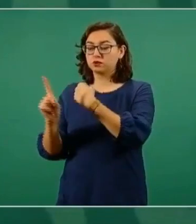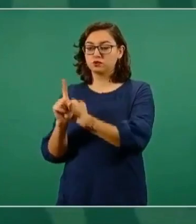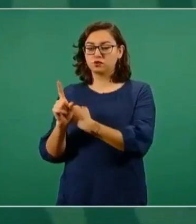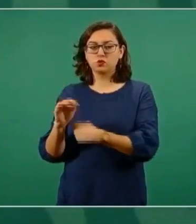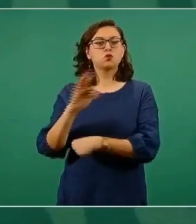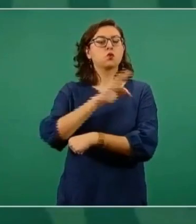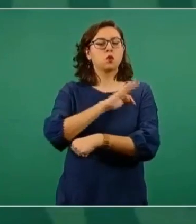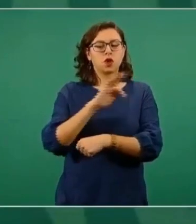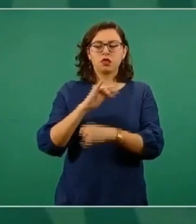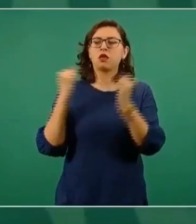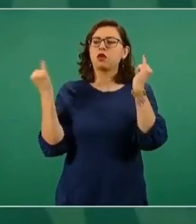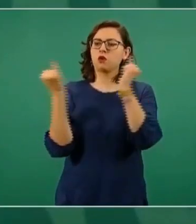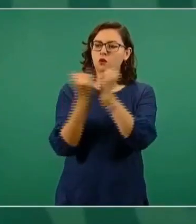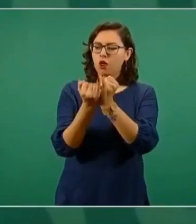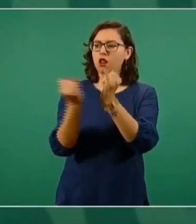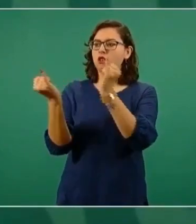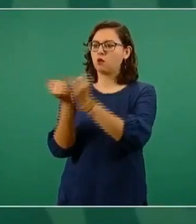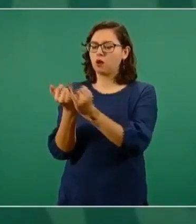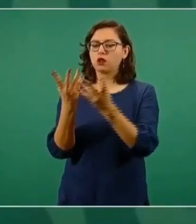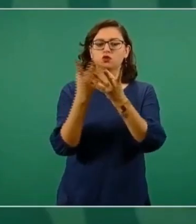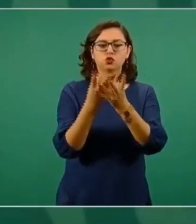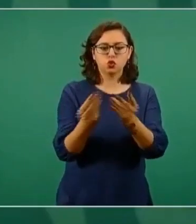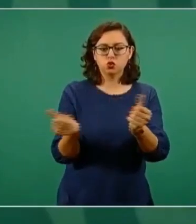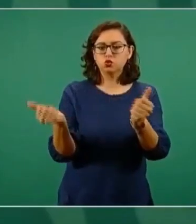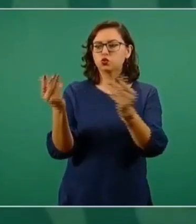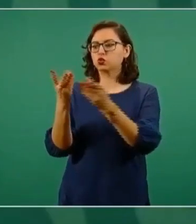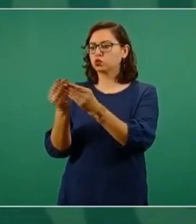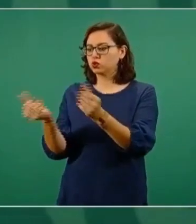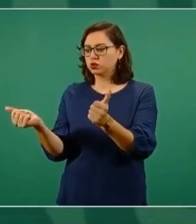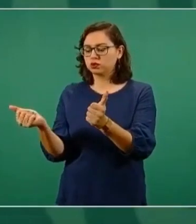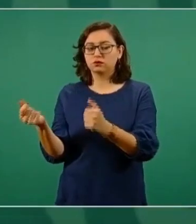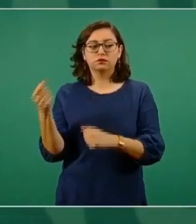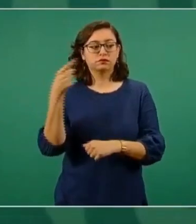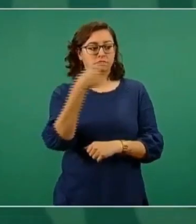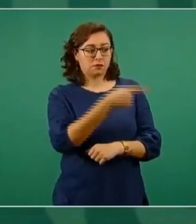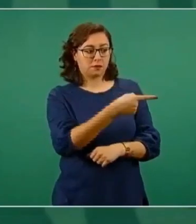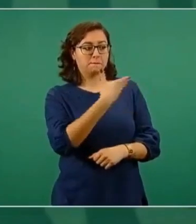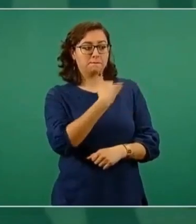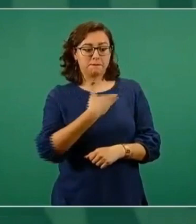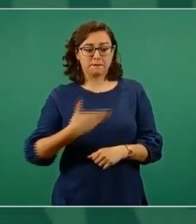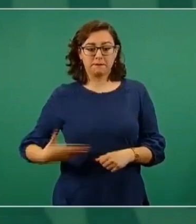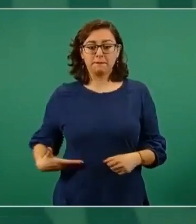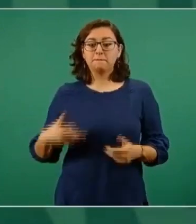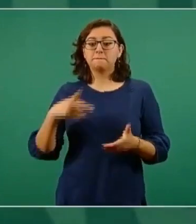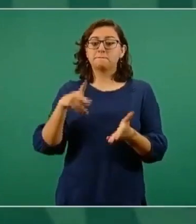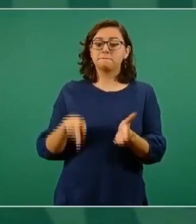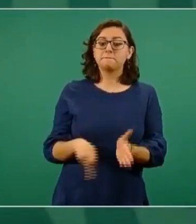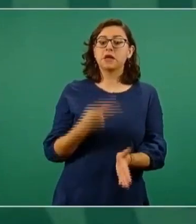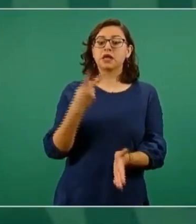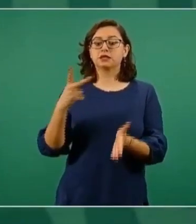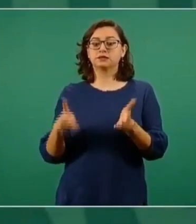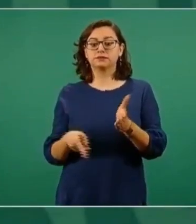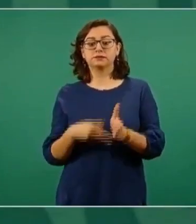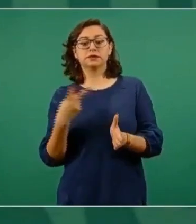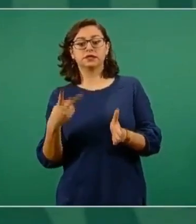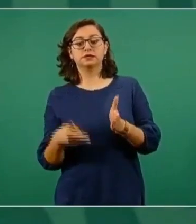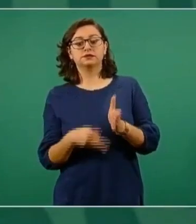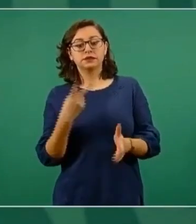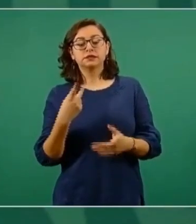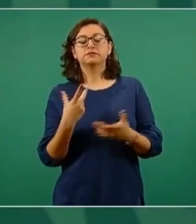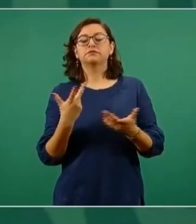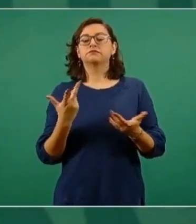me cabe duda que, como también el presidente ha dicho en reiteradas ocasiones, el diálogo, el debate,